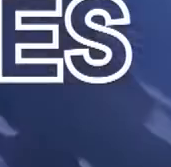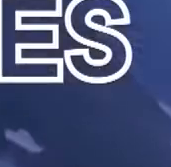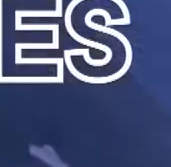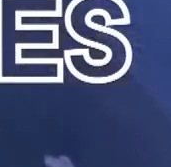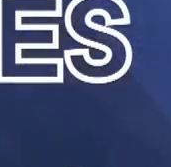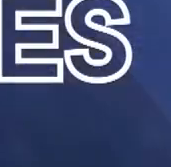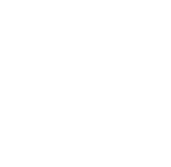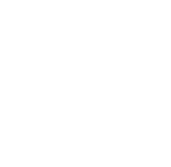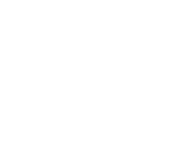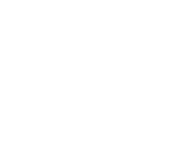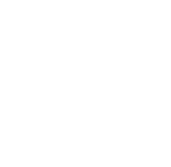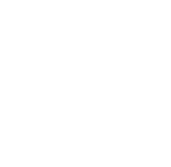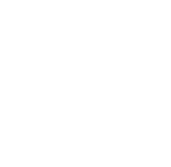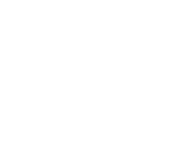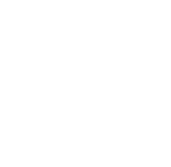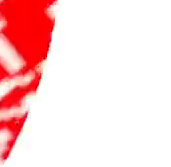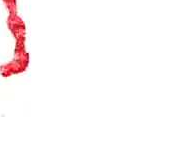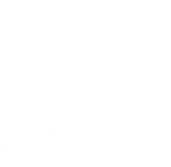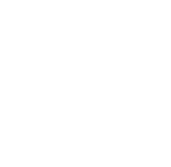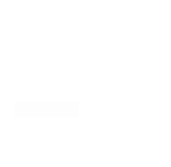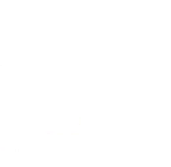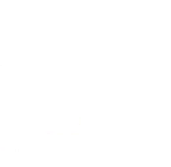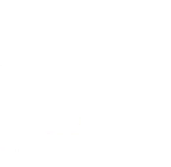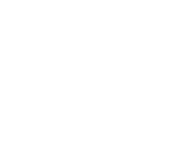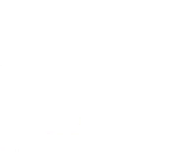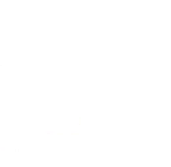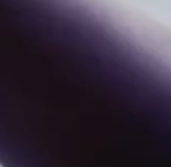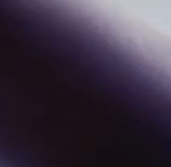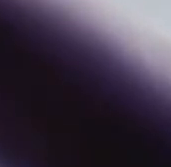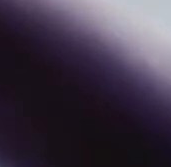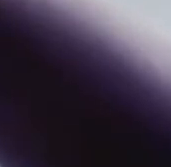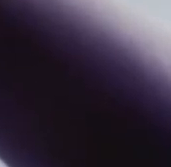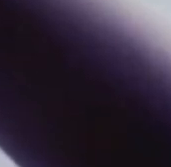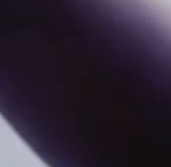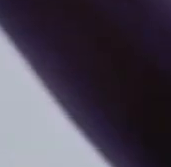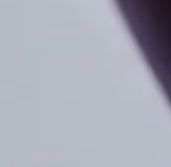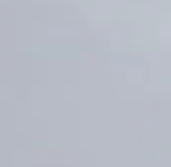Tu decisión 2021, regional.